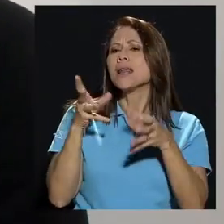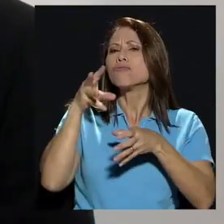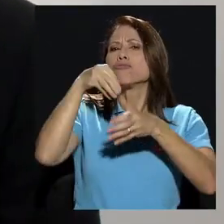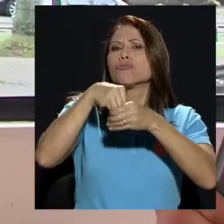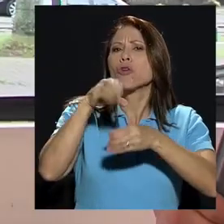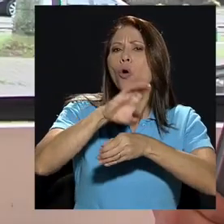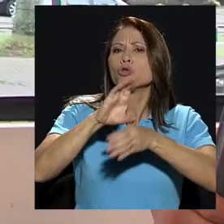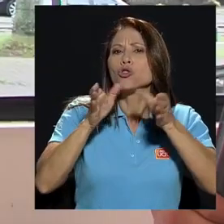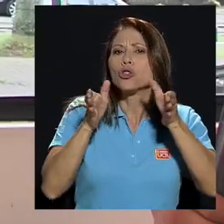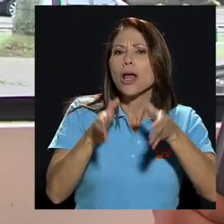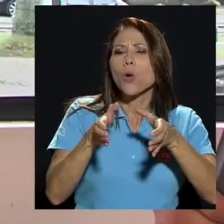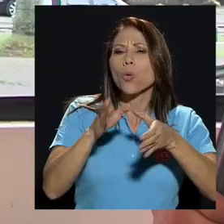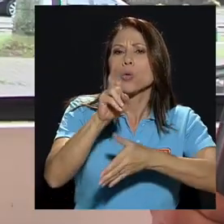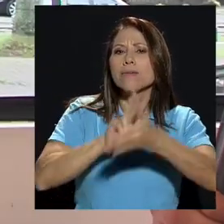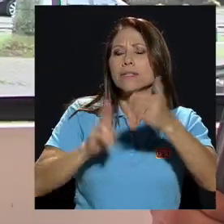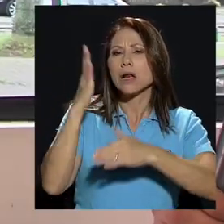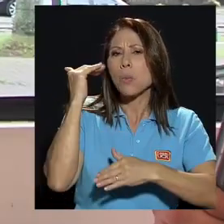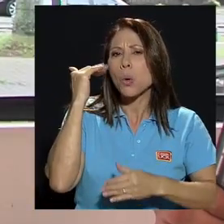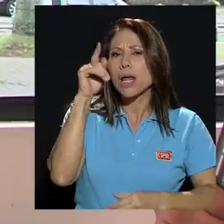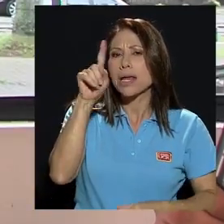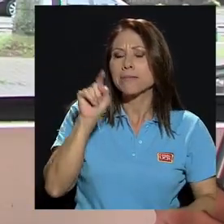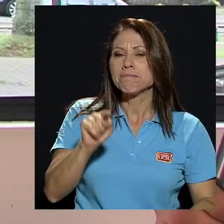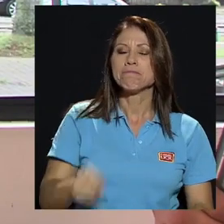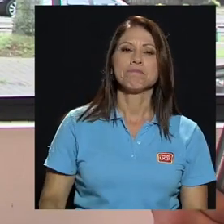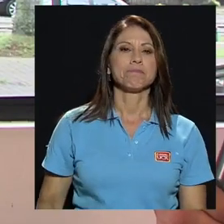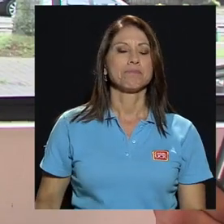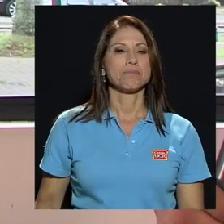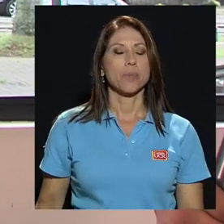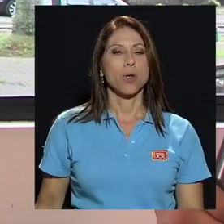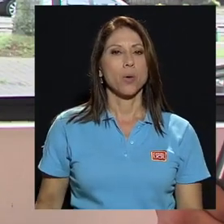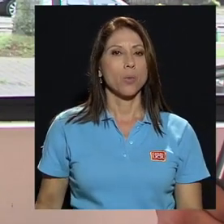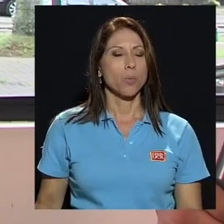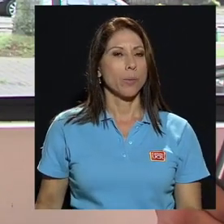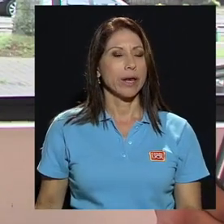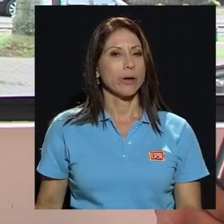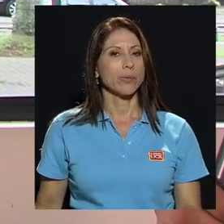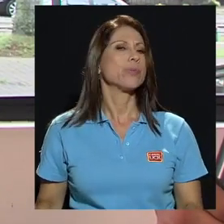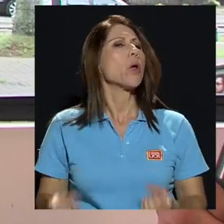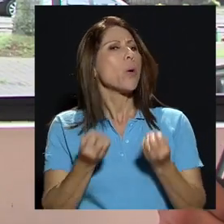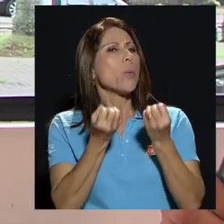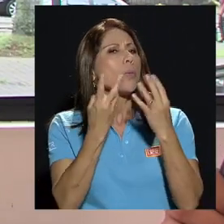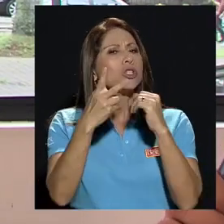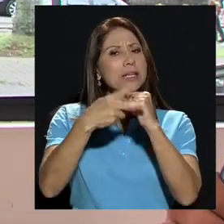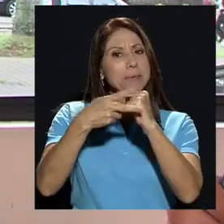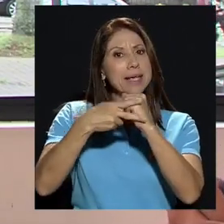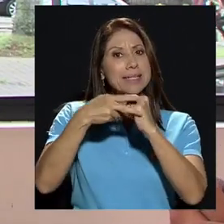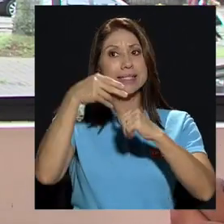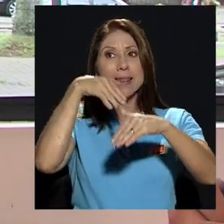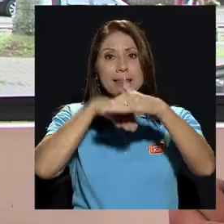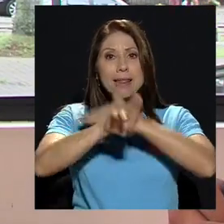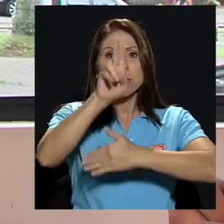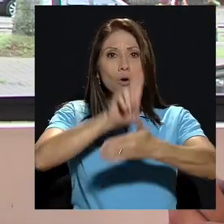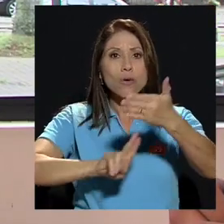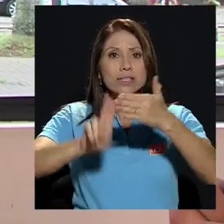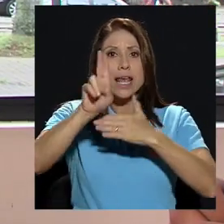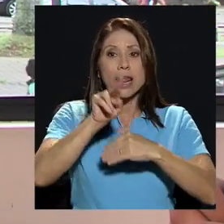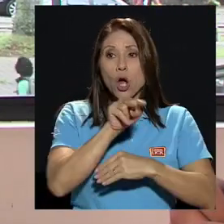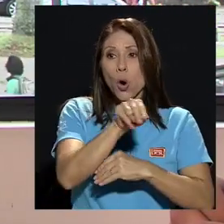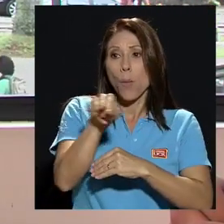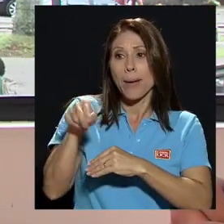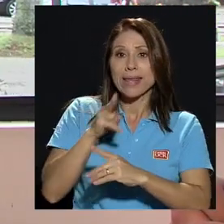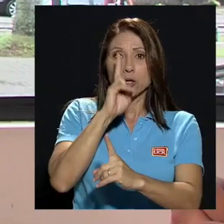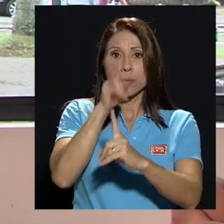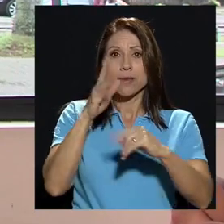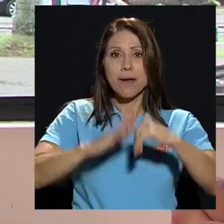Consejo Universitario? Bueno, dentro de la universidad muchas veces entre compañeros de facultad y con otros de otras